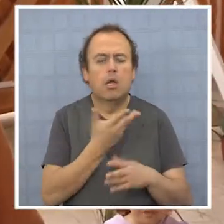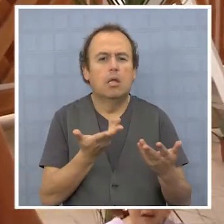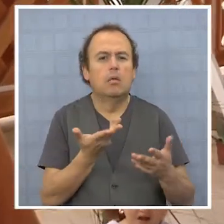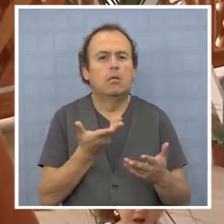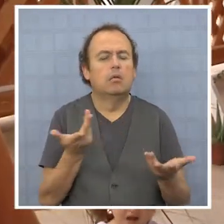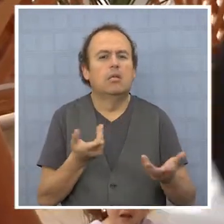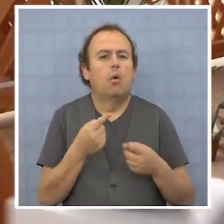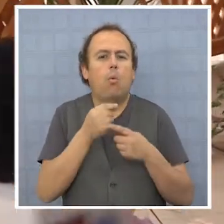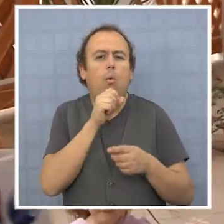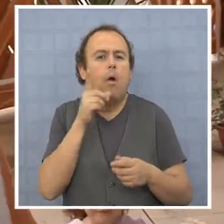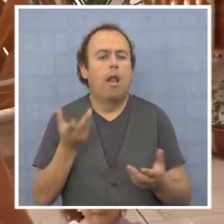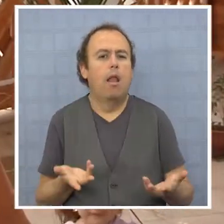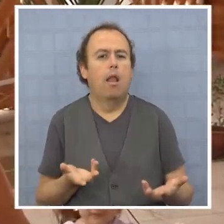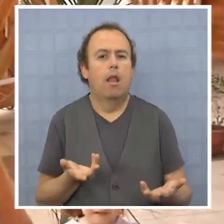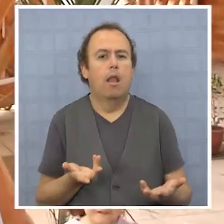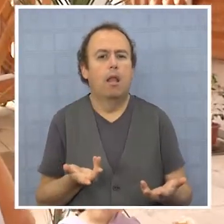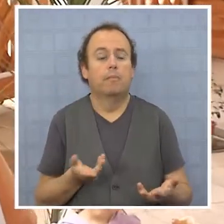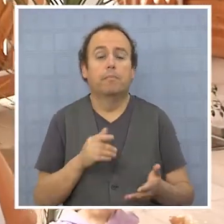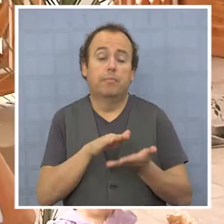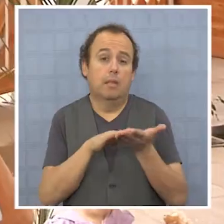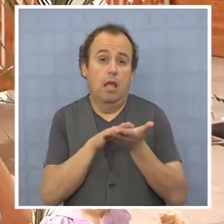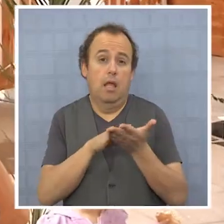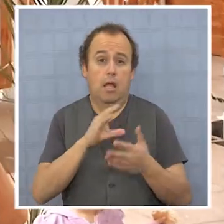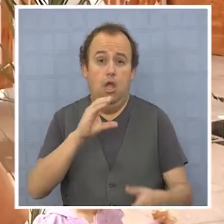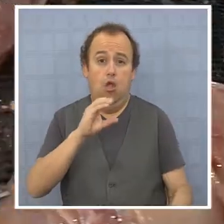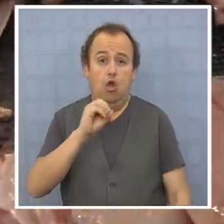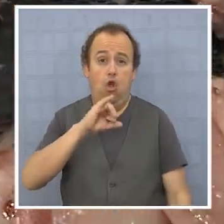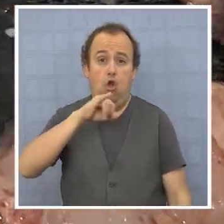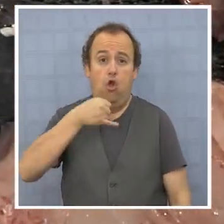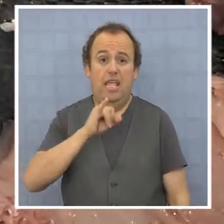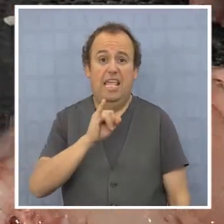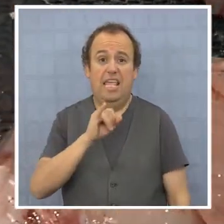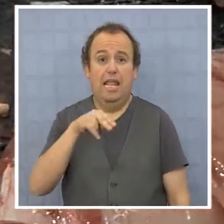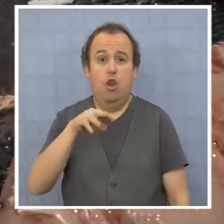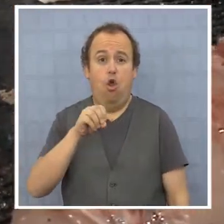los encuentran tan fácilmente? Por ejemplo, la coginóa.